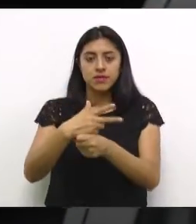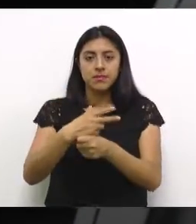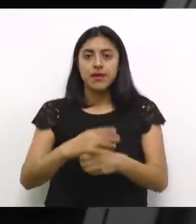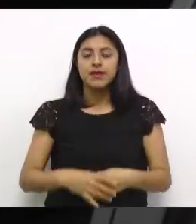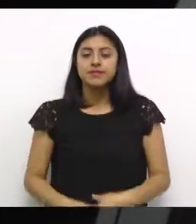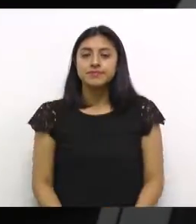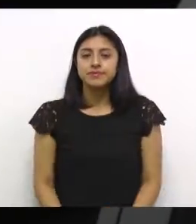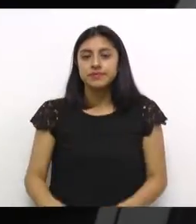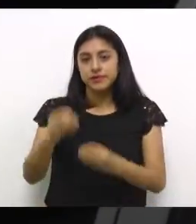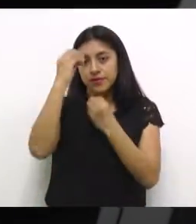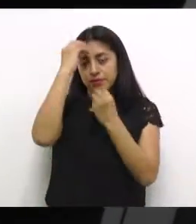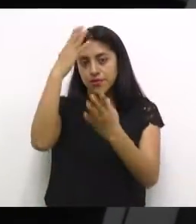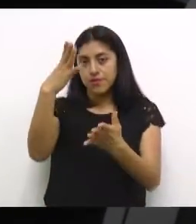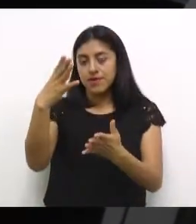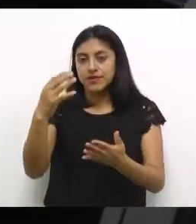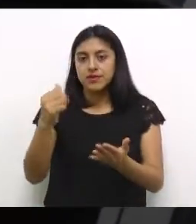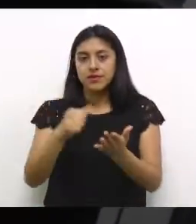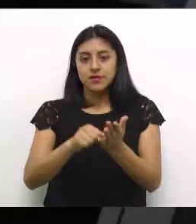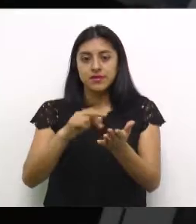Inforrenap, Luis Castro.